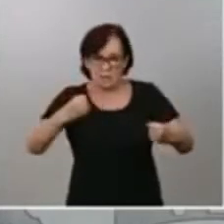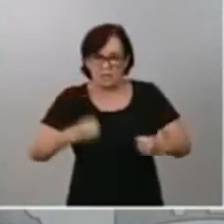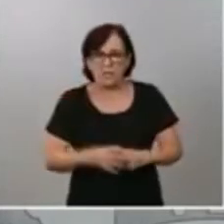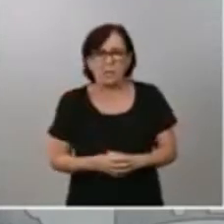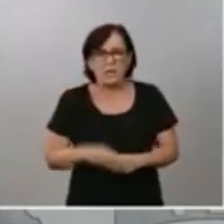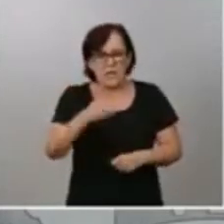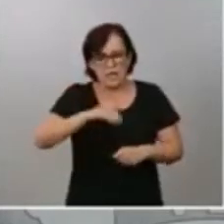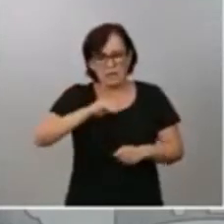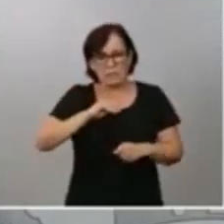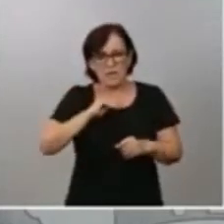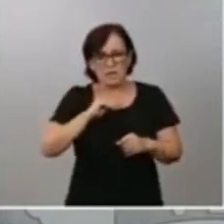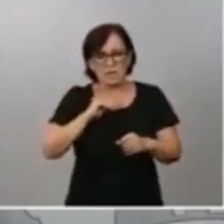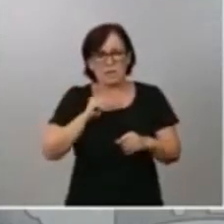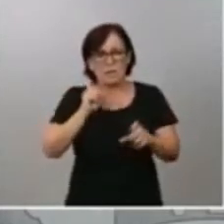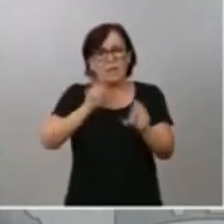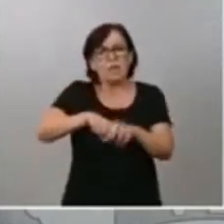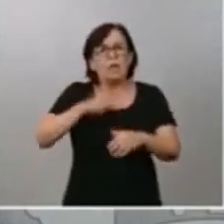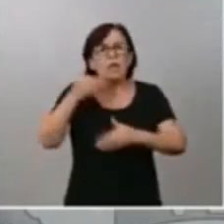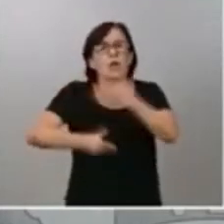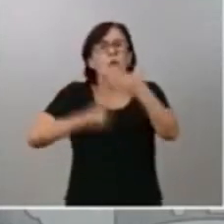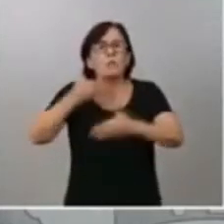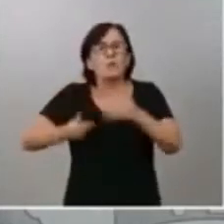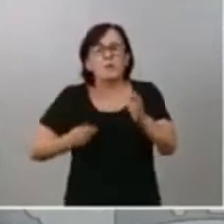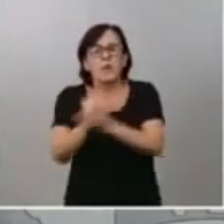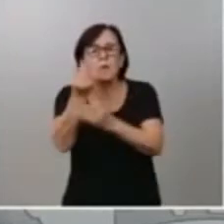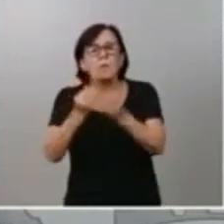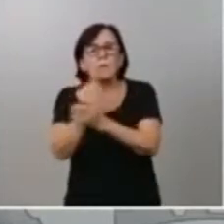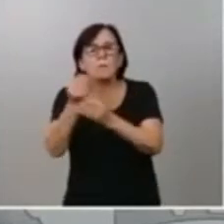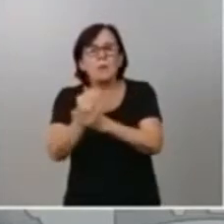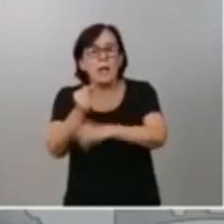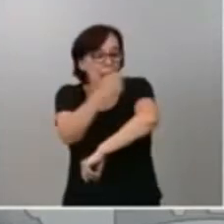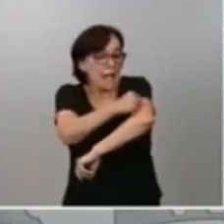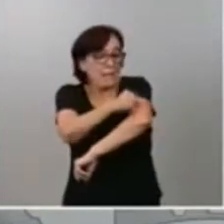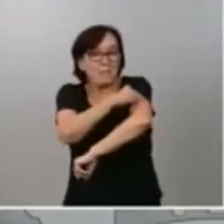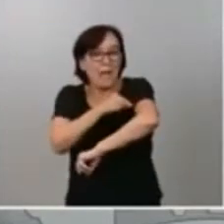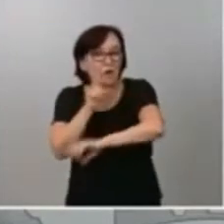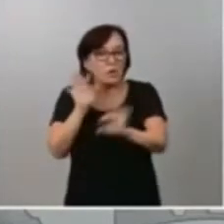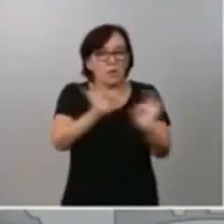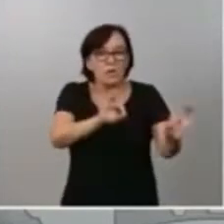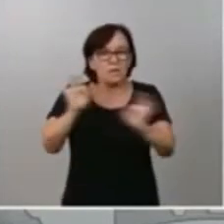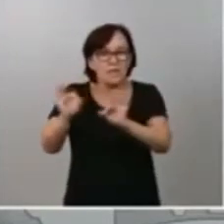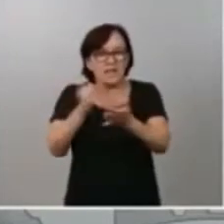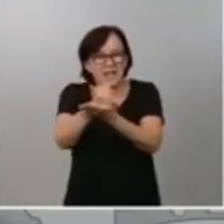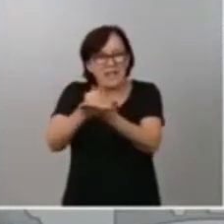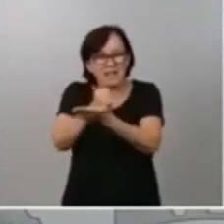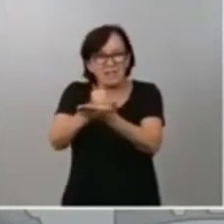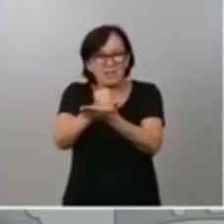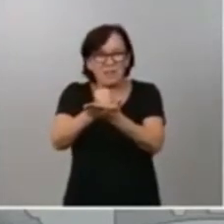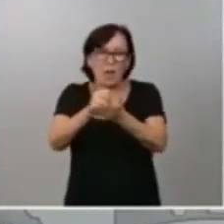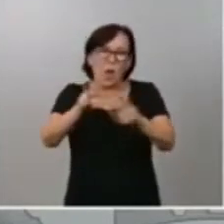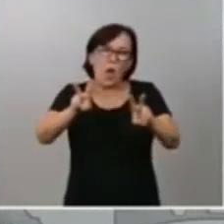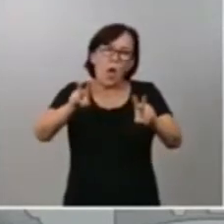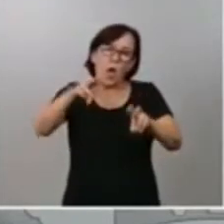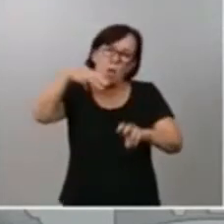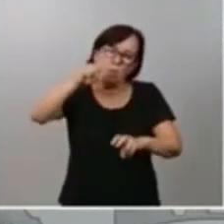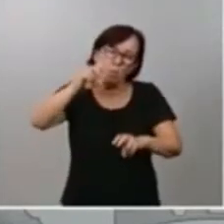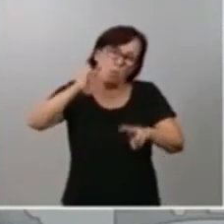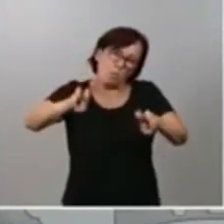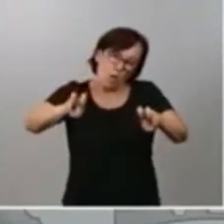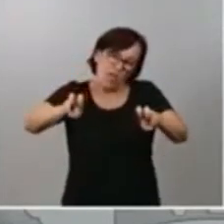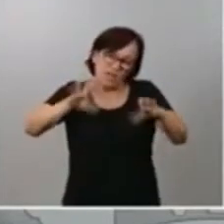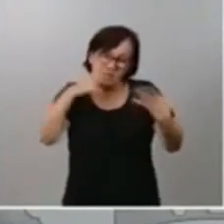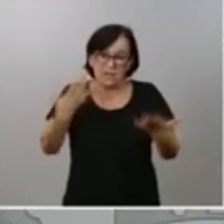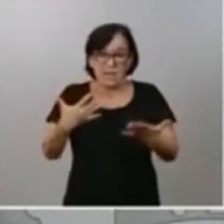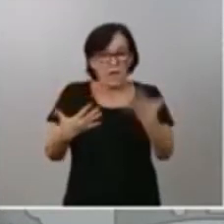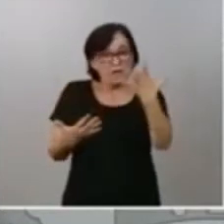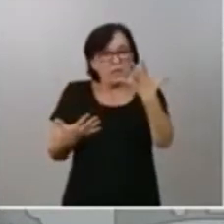parte del proceso de producción de la vacuna que prepara la farmacéutica moderna, siendo uno de los cinco primeros países